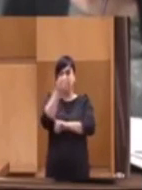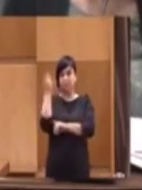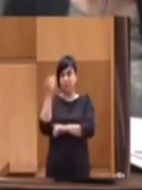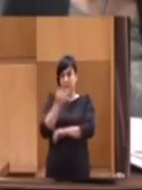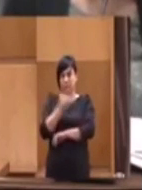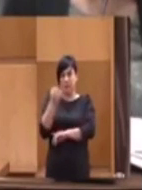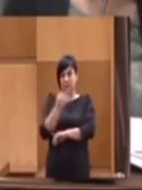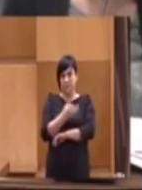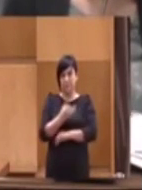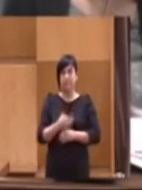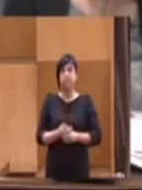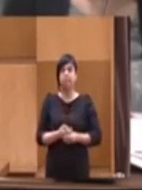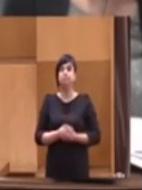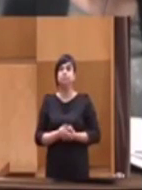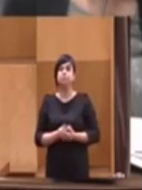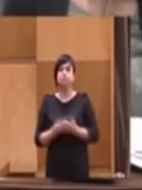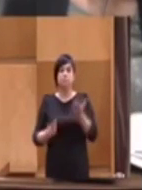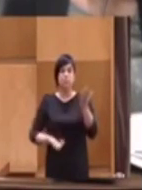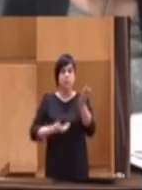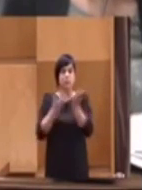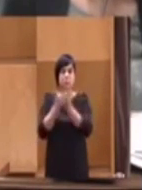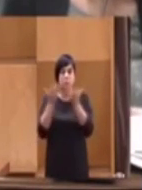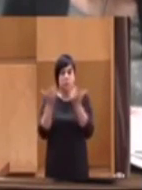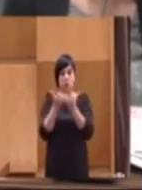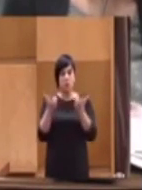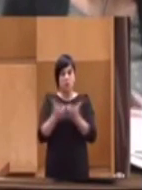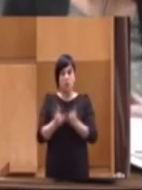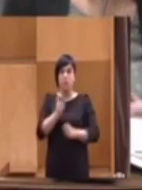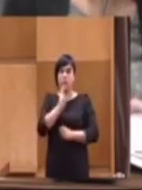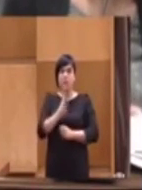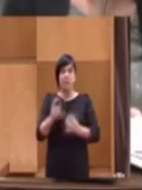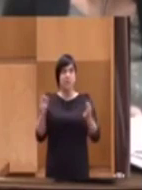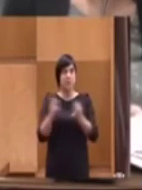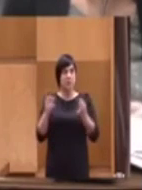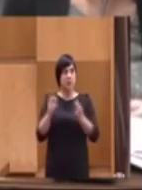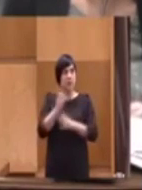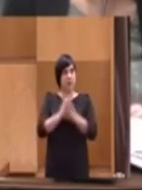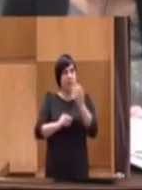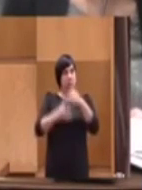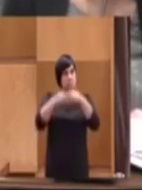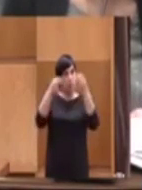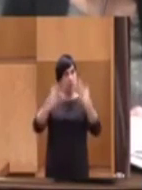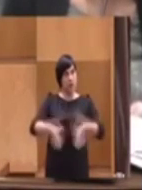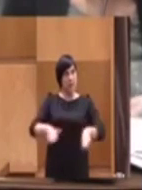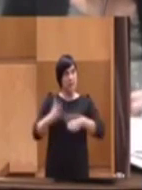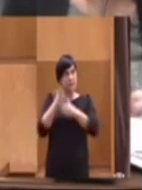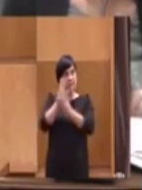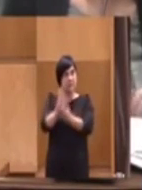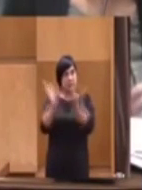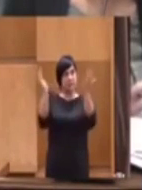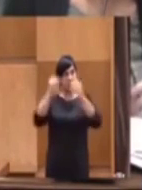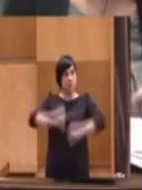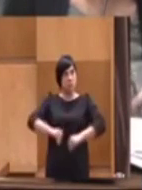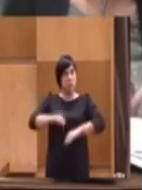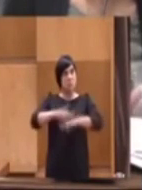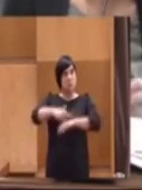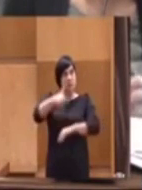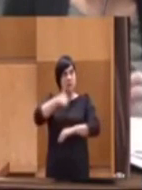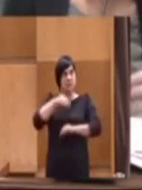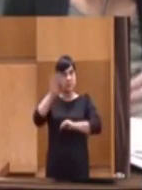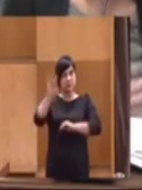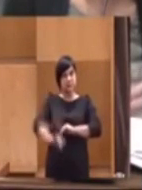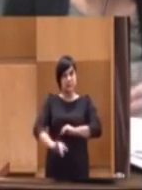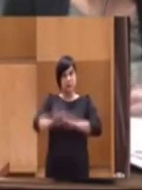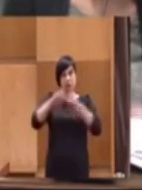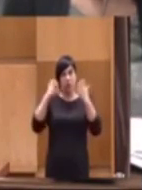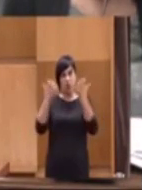Dicen en esta moción que no hay democracia representativa. Para mí sí, en el Congreso